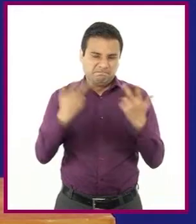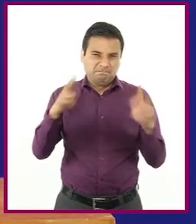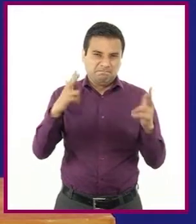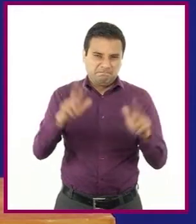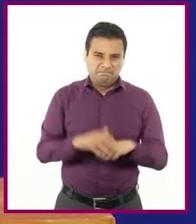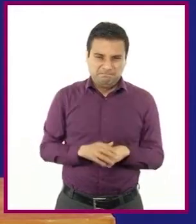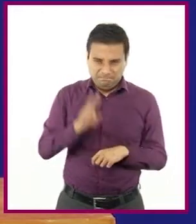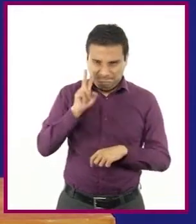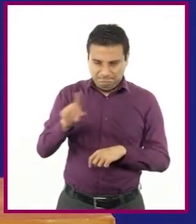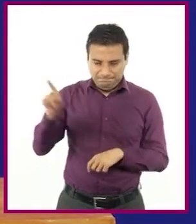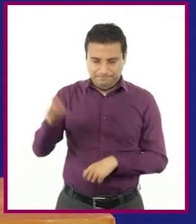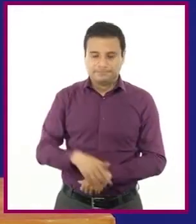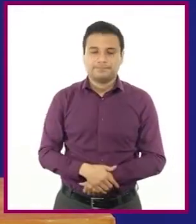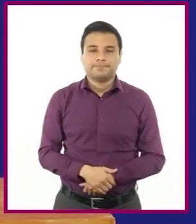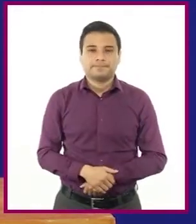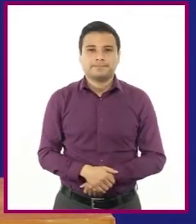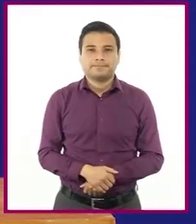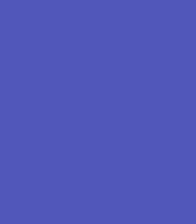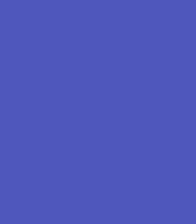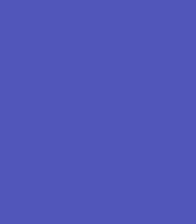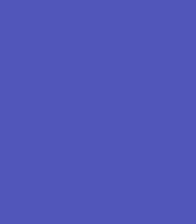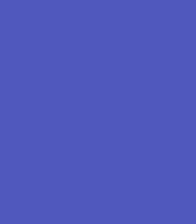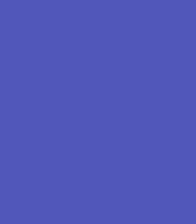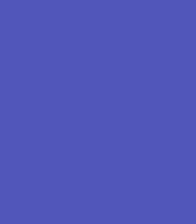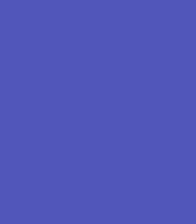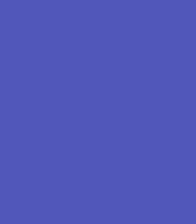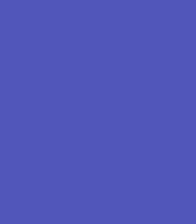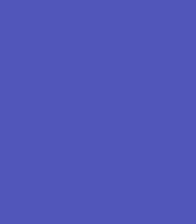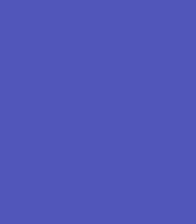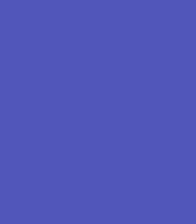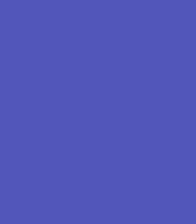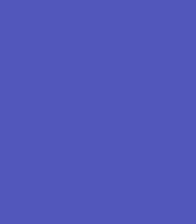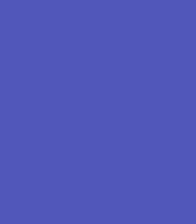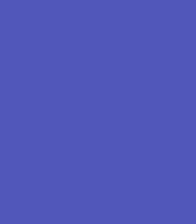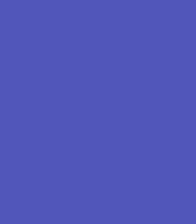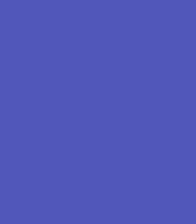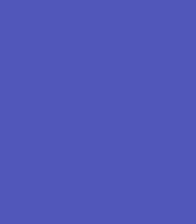en 2016 y sigue vigente. Capítulo 1.